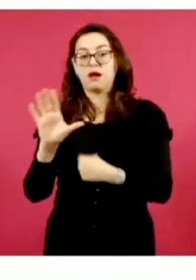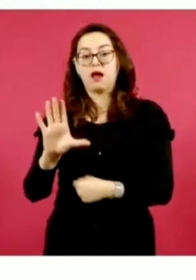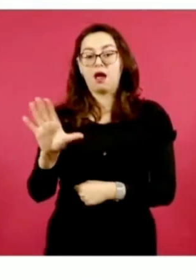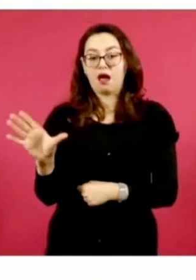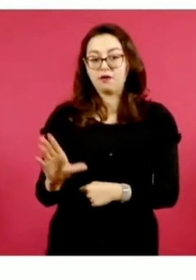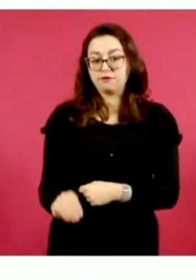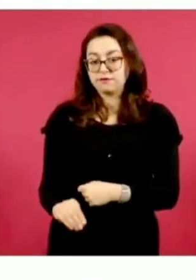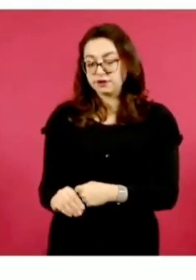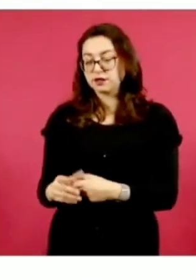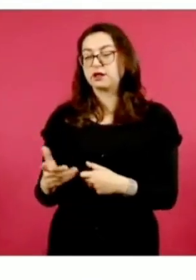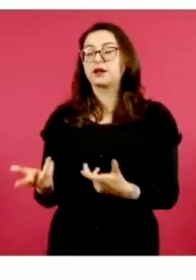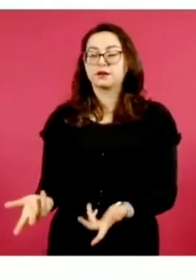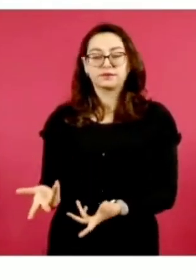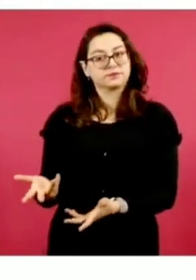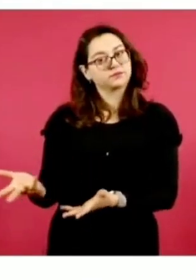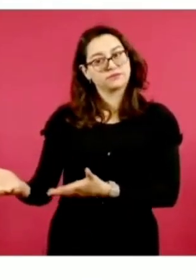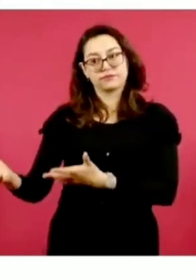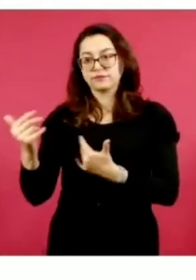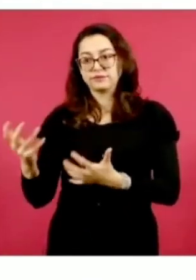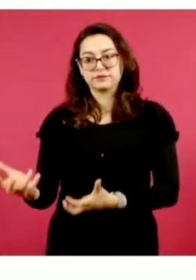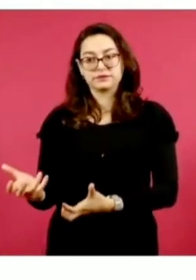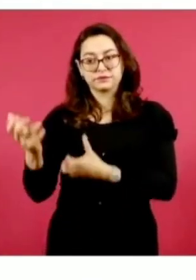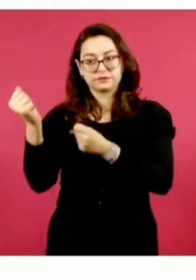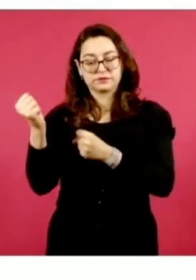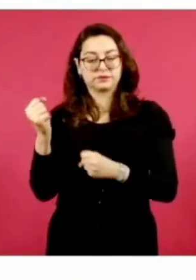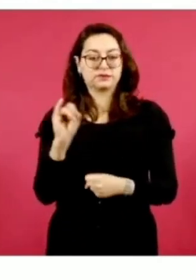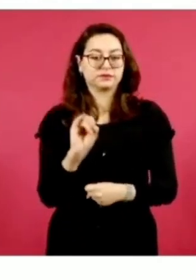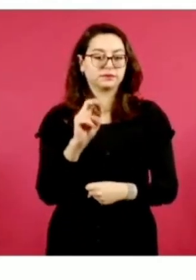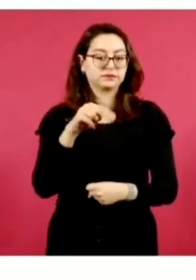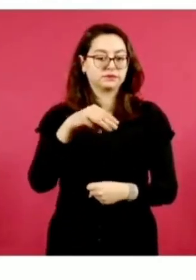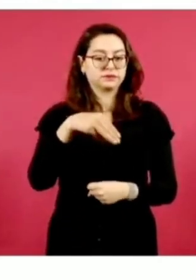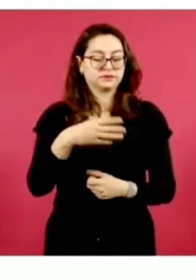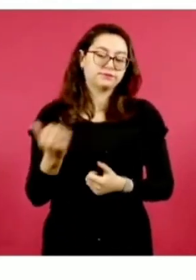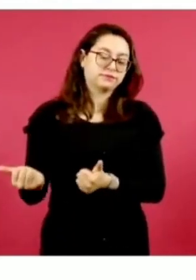entregados al Instituto Nacional de Migración. Adelante.